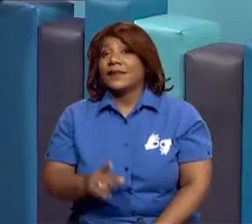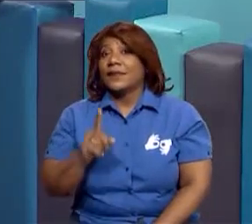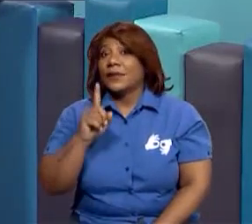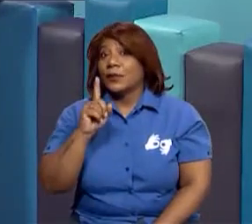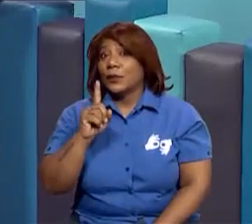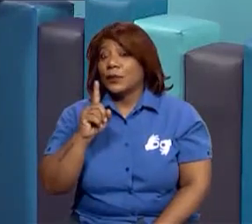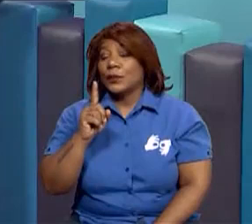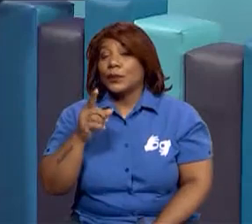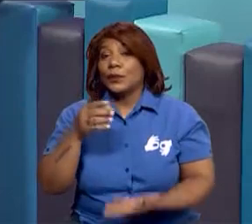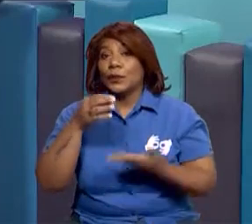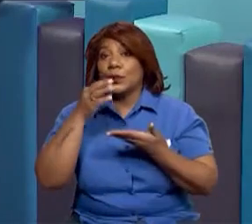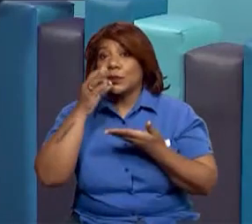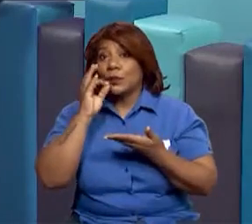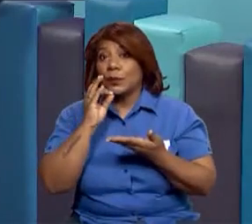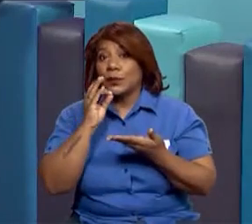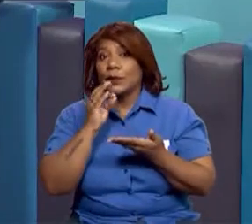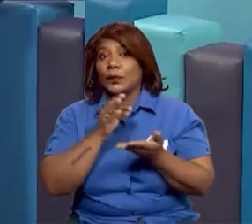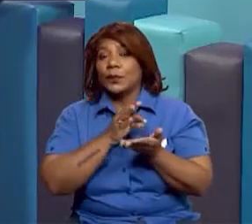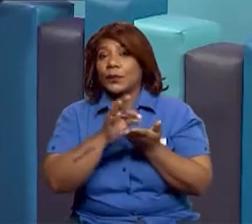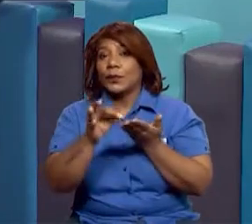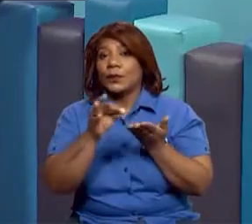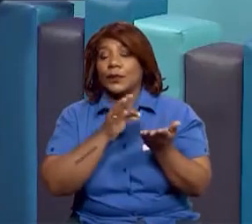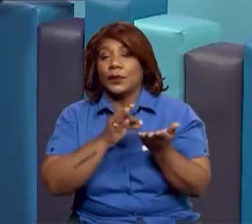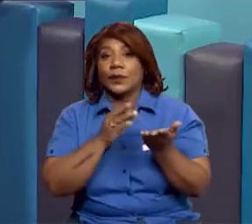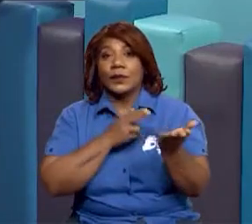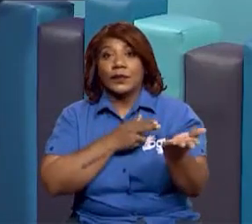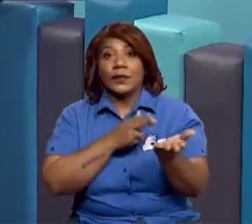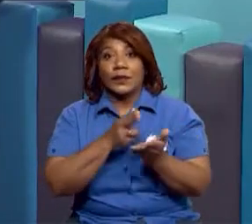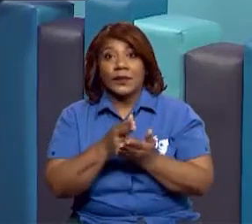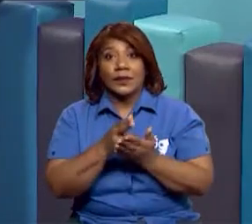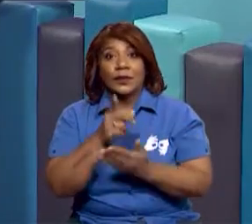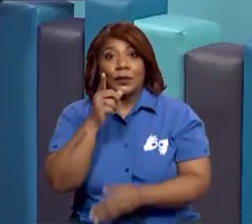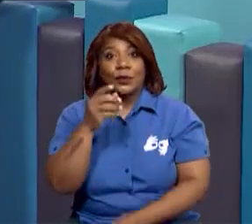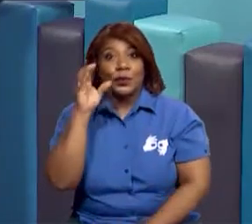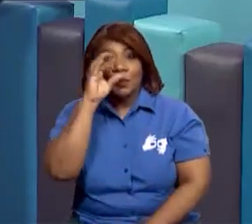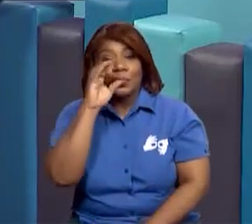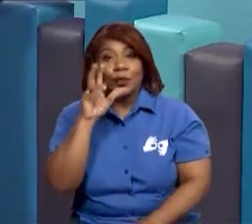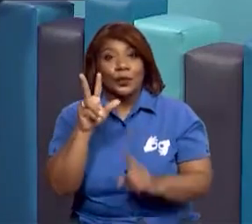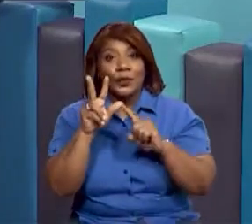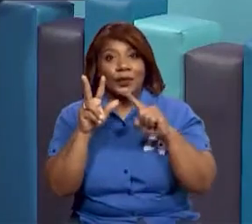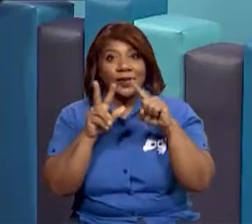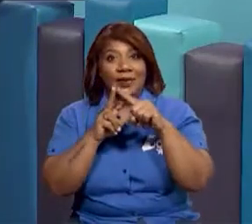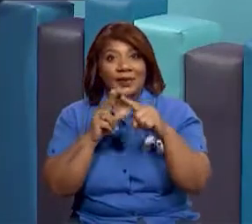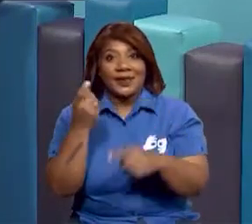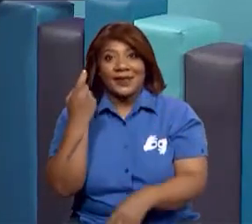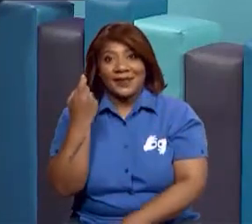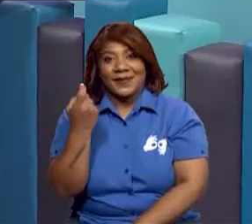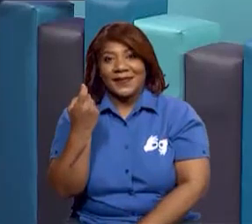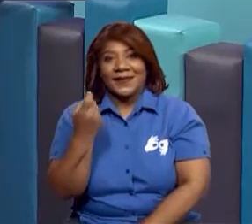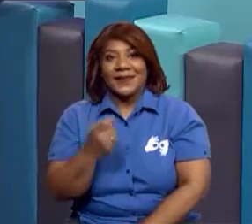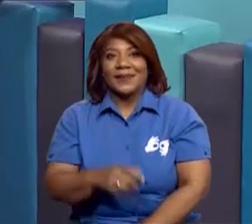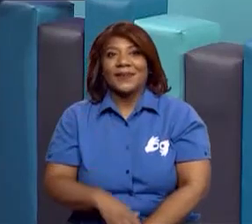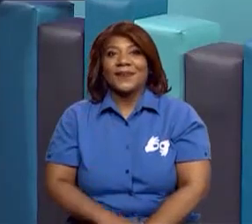provincias que lo produce es Chiriquí, pero te quedan otras por averiguar, ¿correcto?